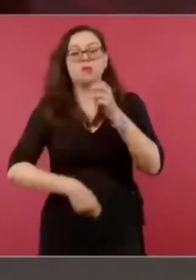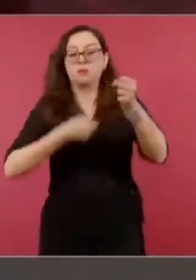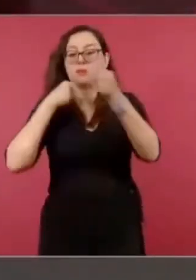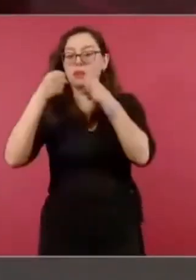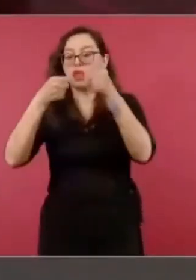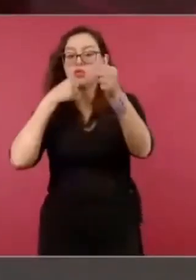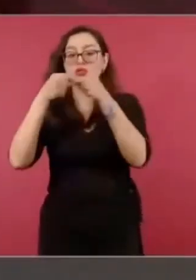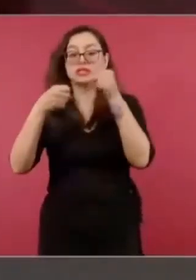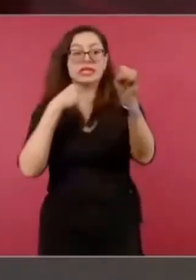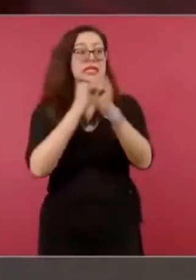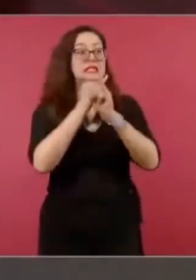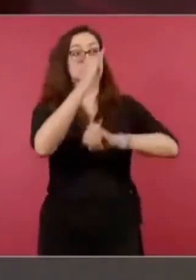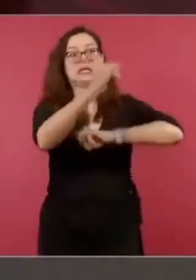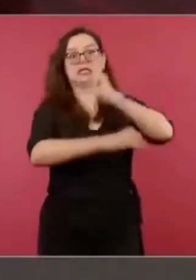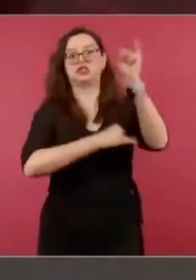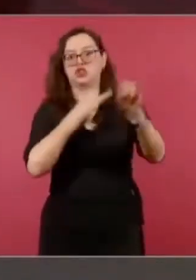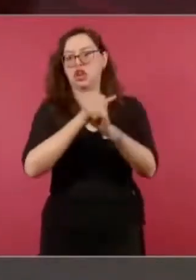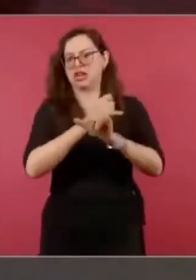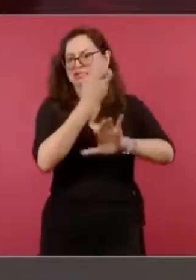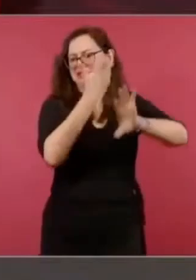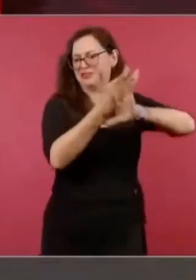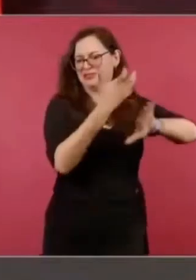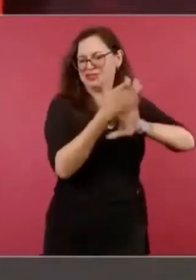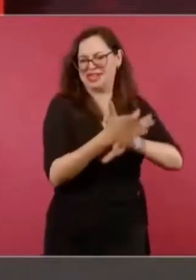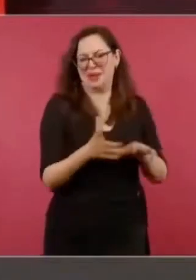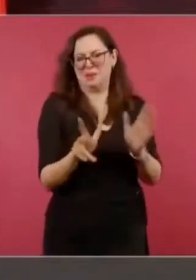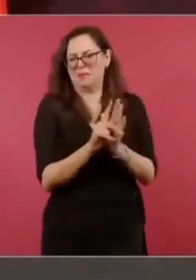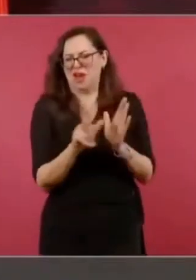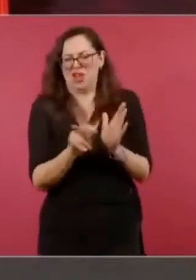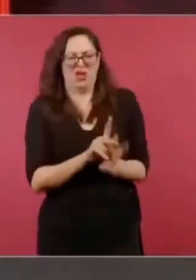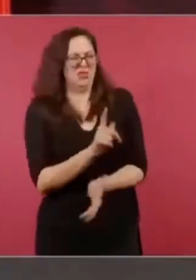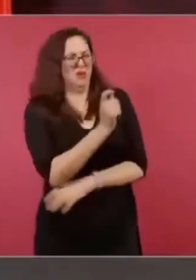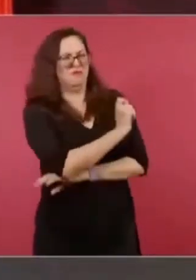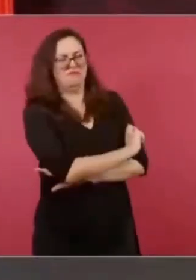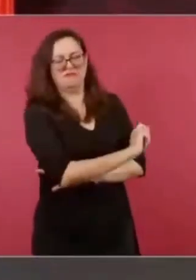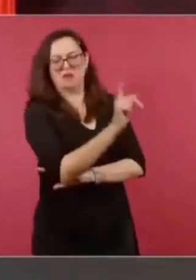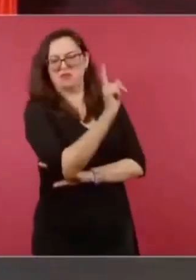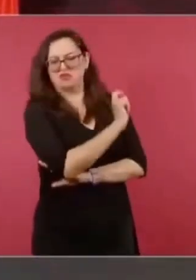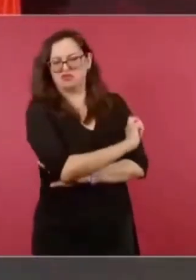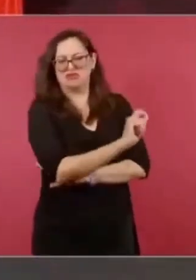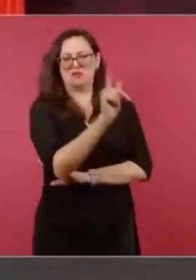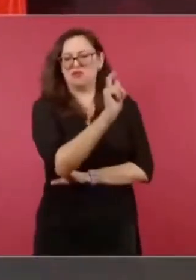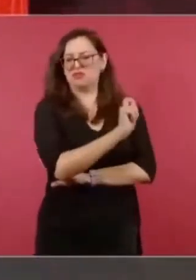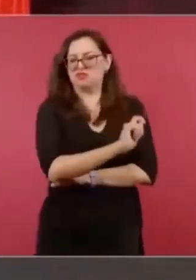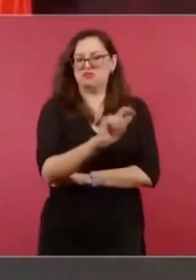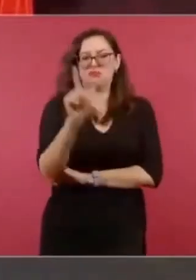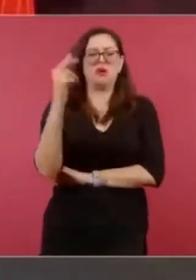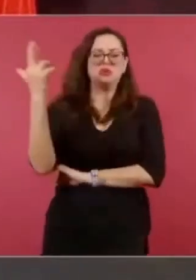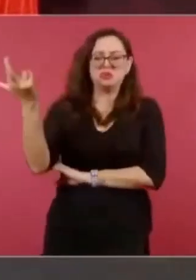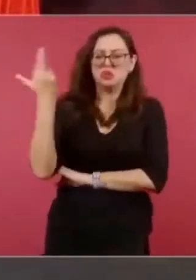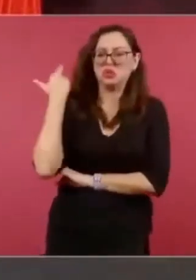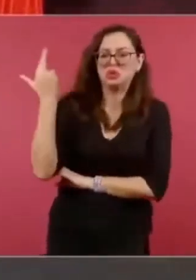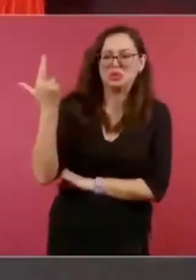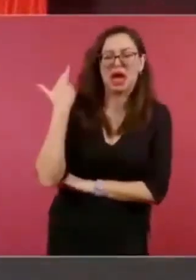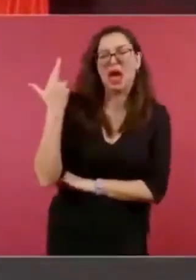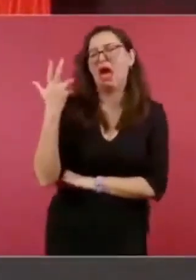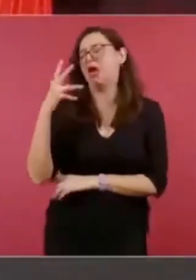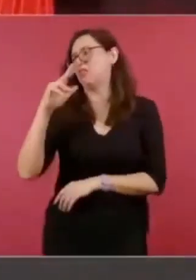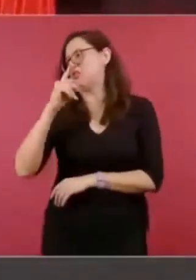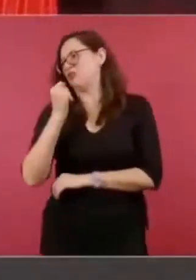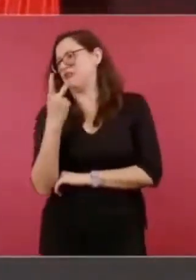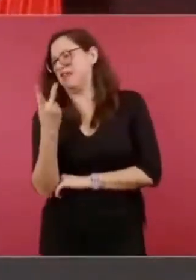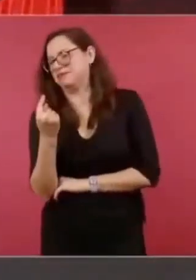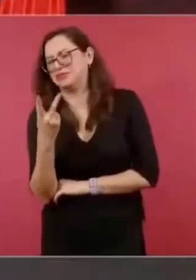Journal y el Financial Times, y ya ni hablemos de las cadenas de radio y de